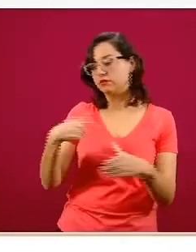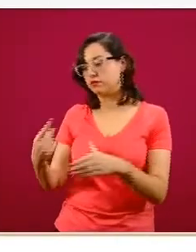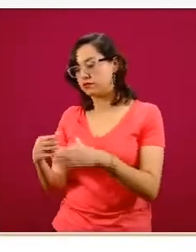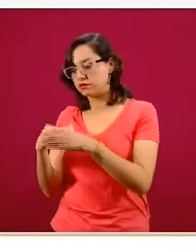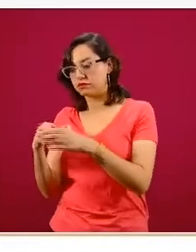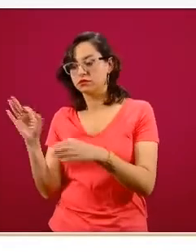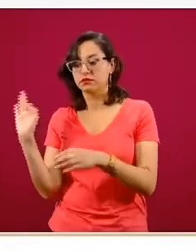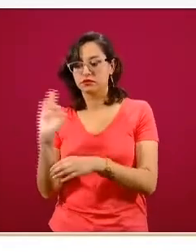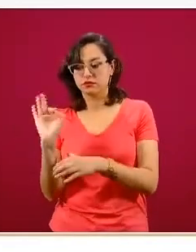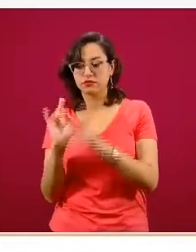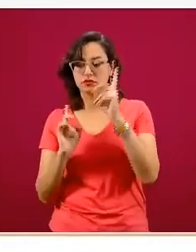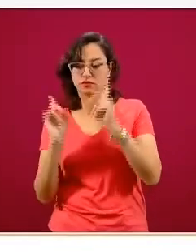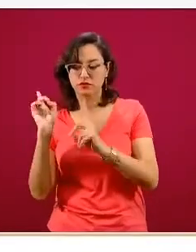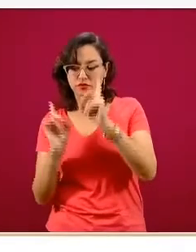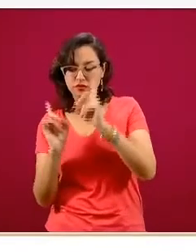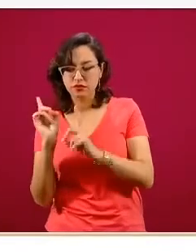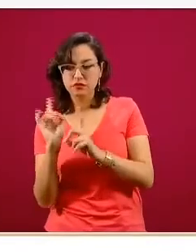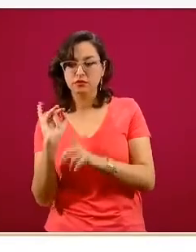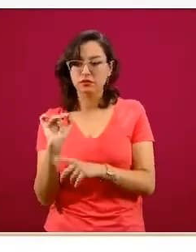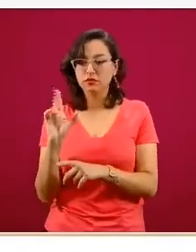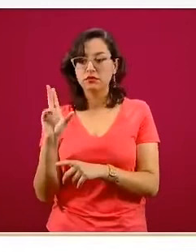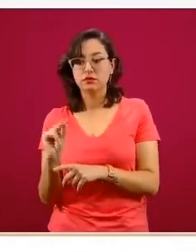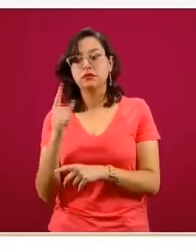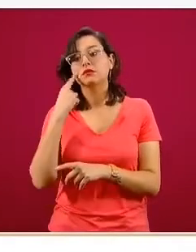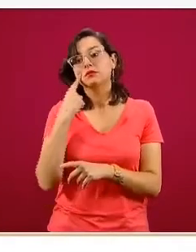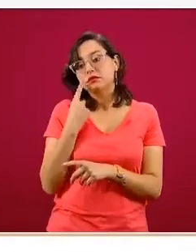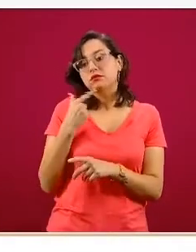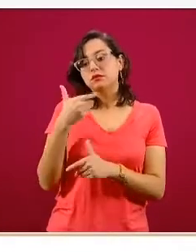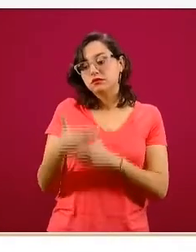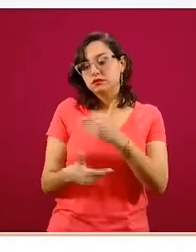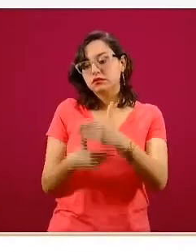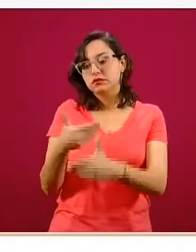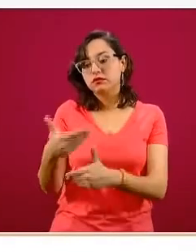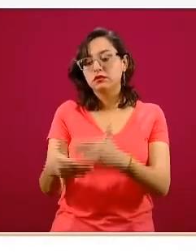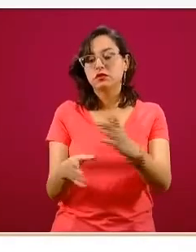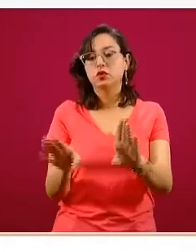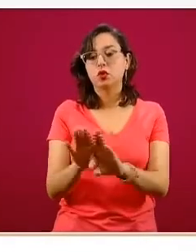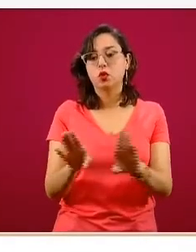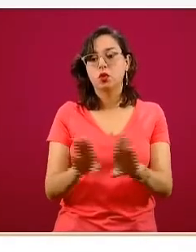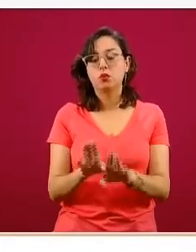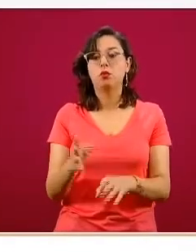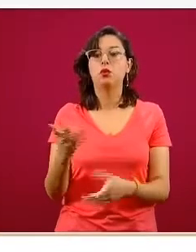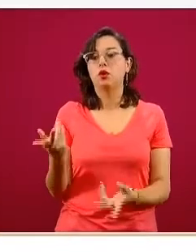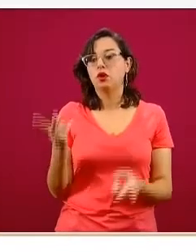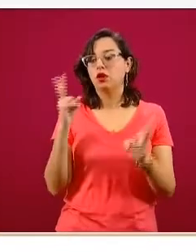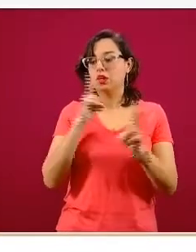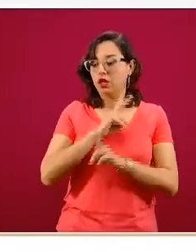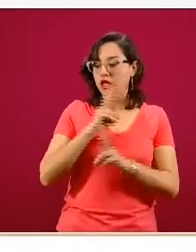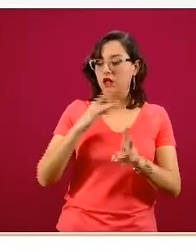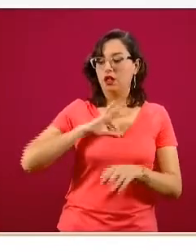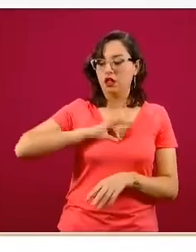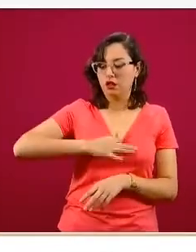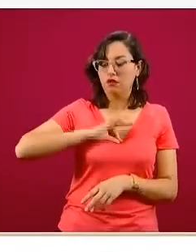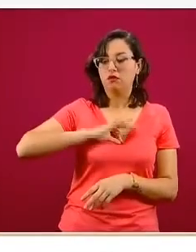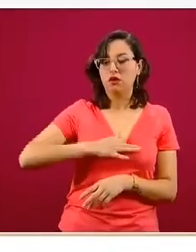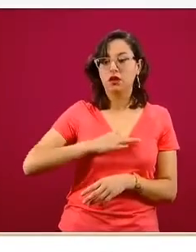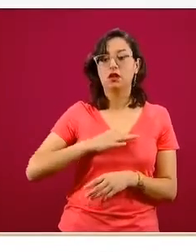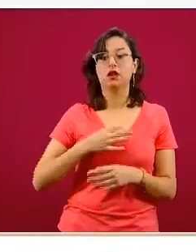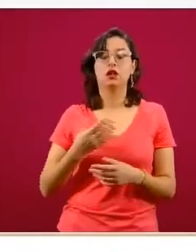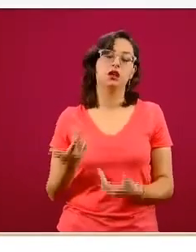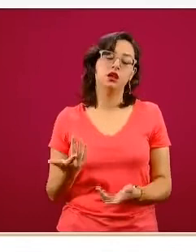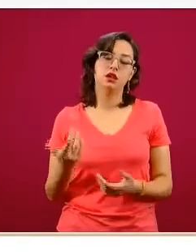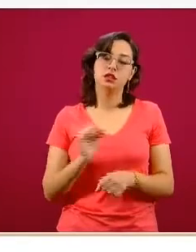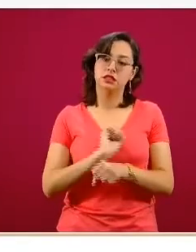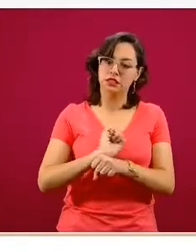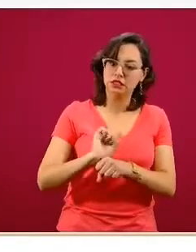momento poder ver cómo se está comportando la tendencia de las infecciones respiratorias agudas, leves y graves. Aquí sí están las